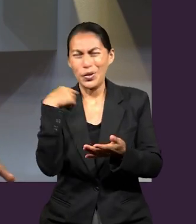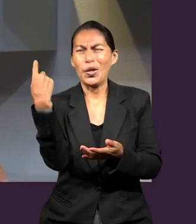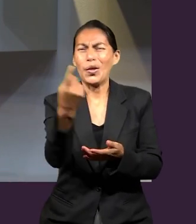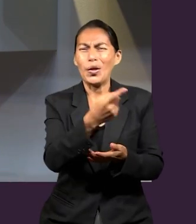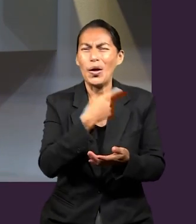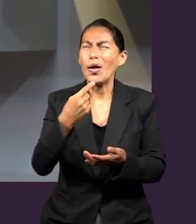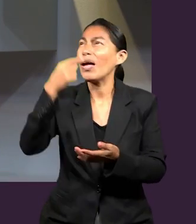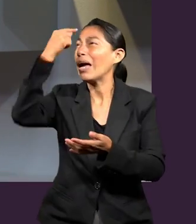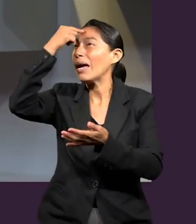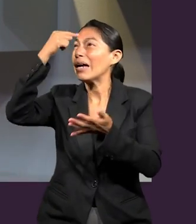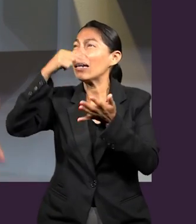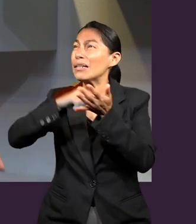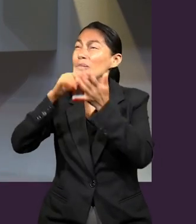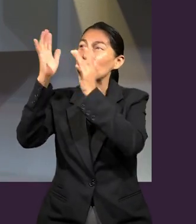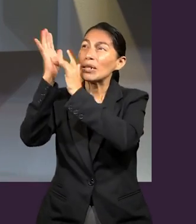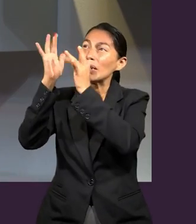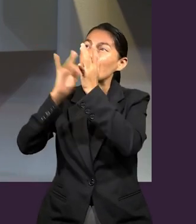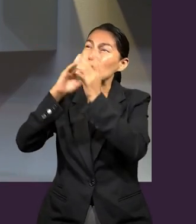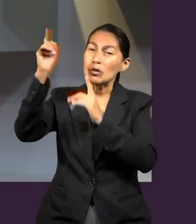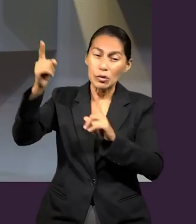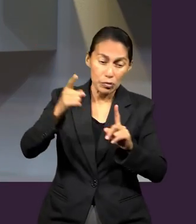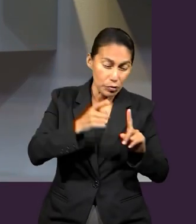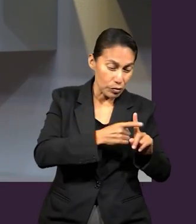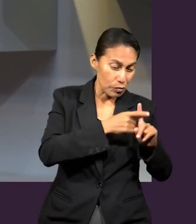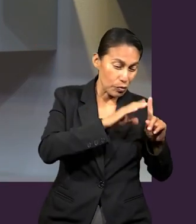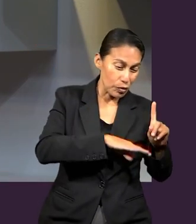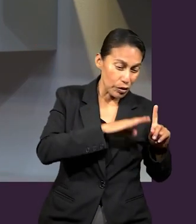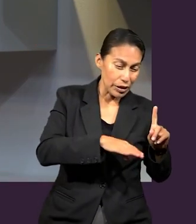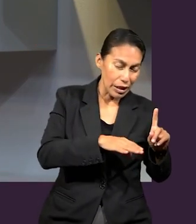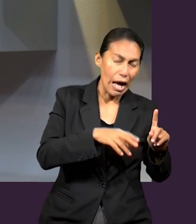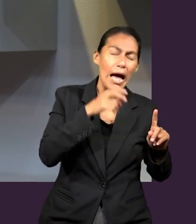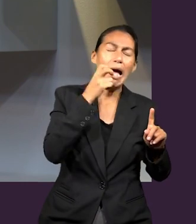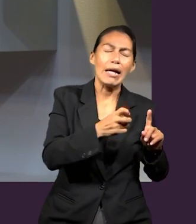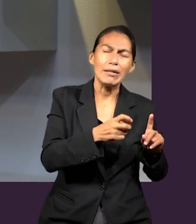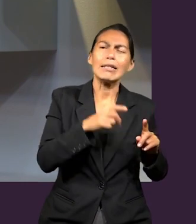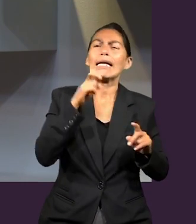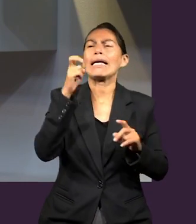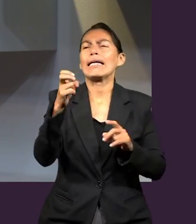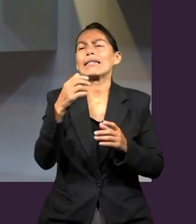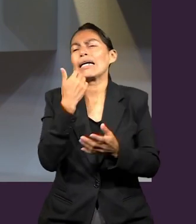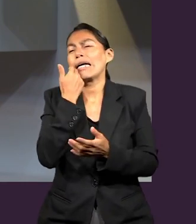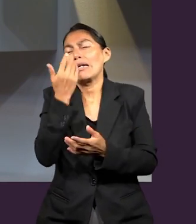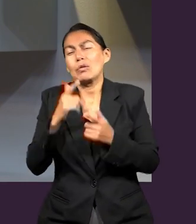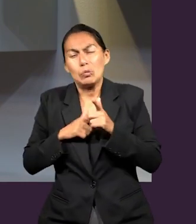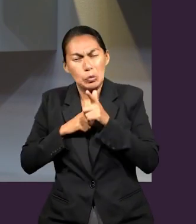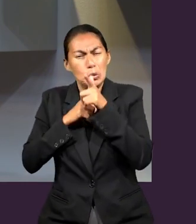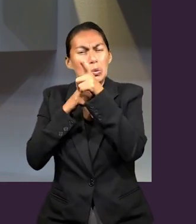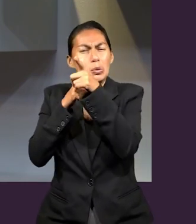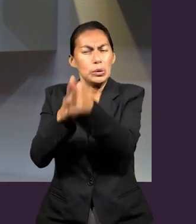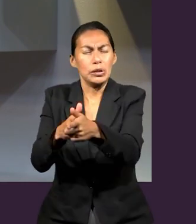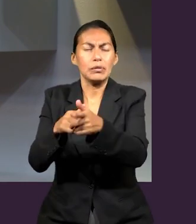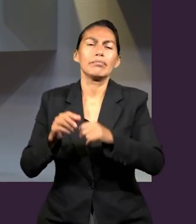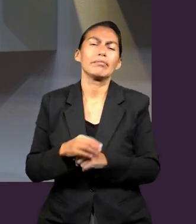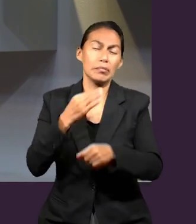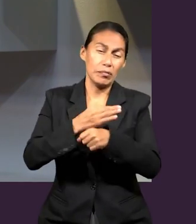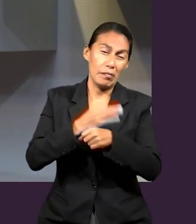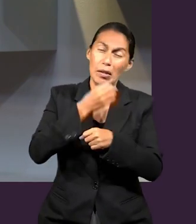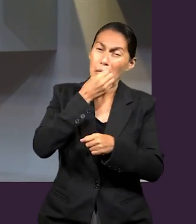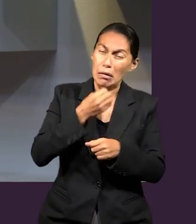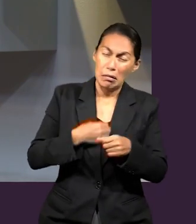que creemos en el sacrificio de Cristo Jesús, tenemos la oportunidad de poder hacer que ese concepto de iglesia